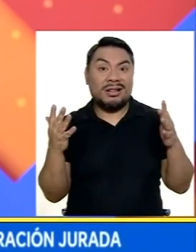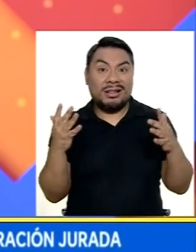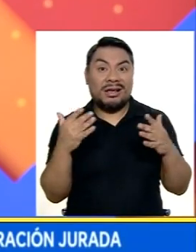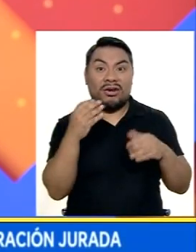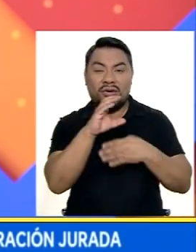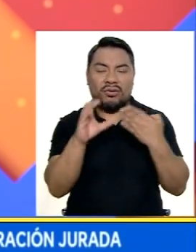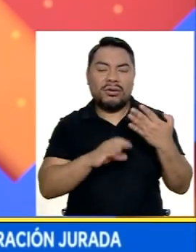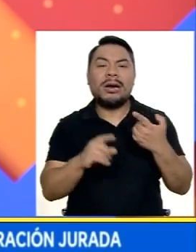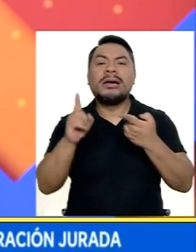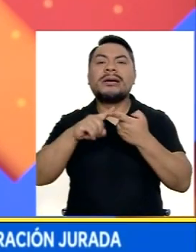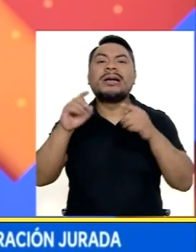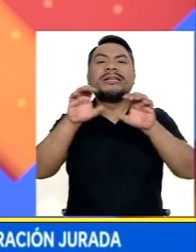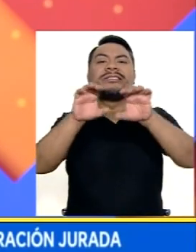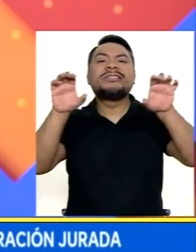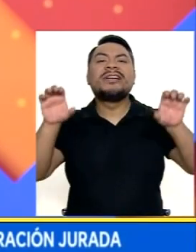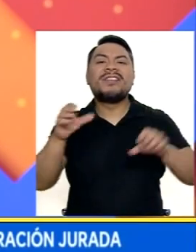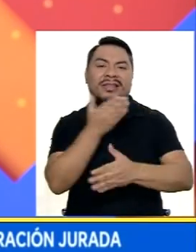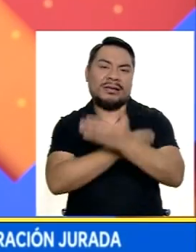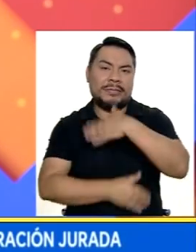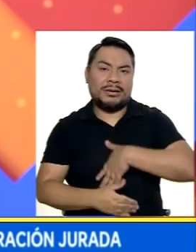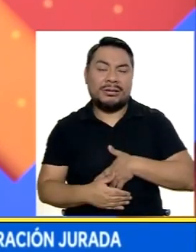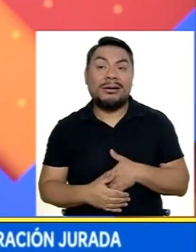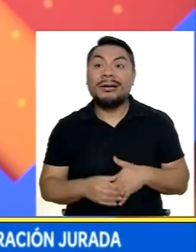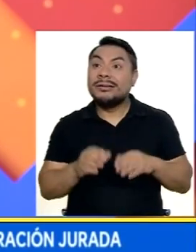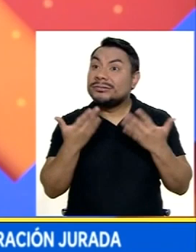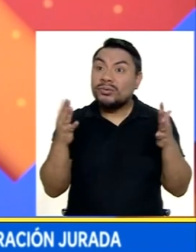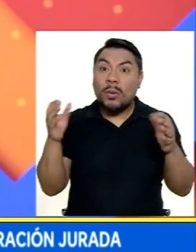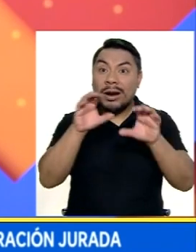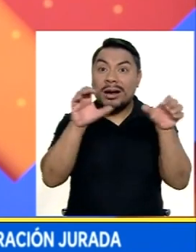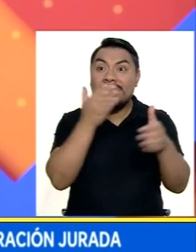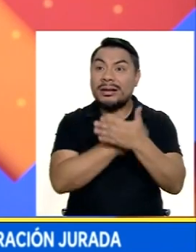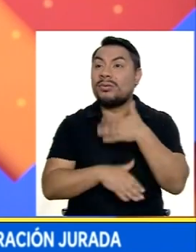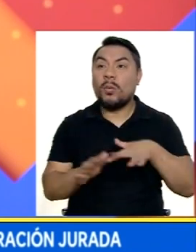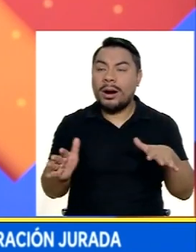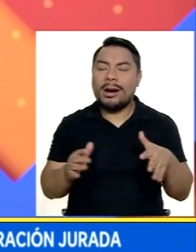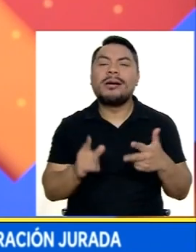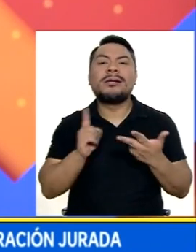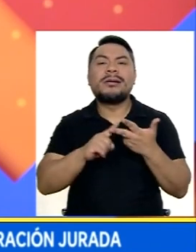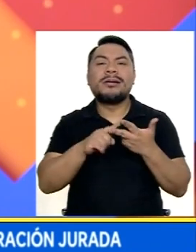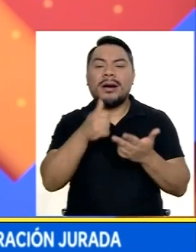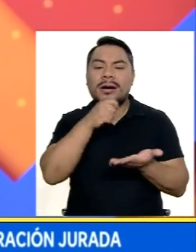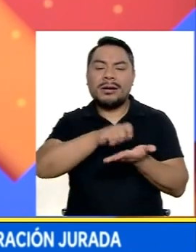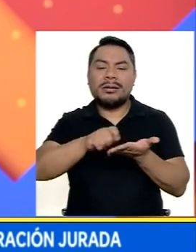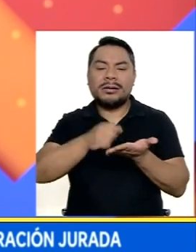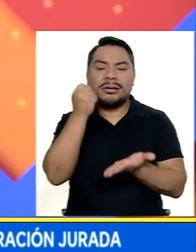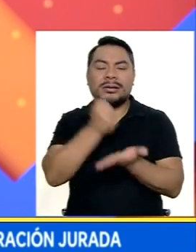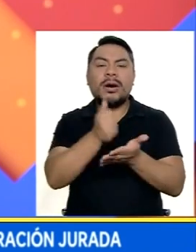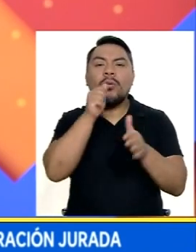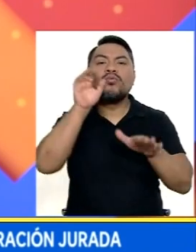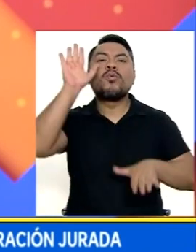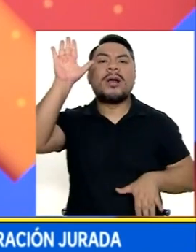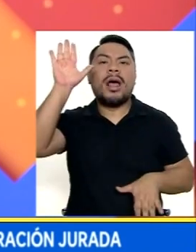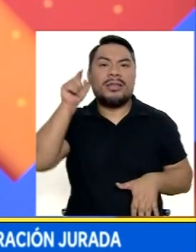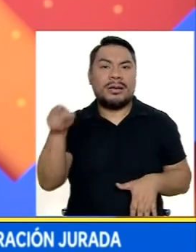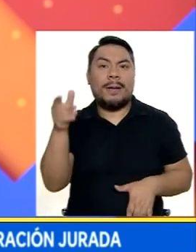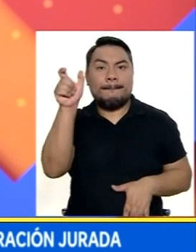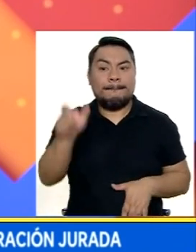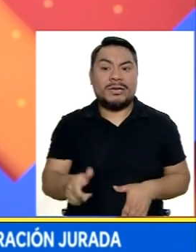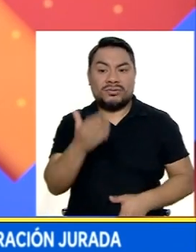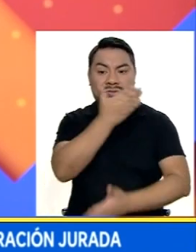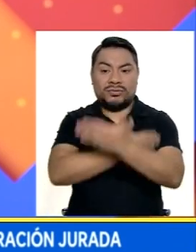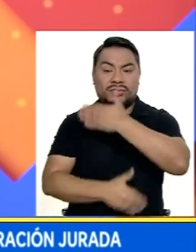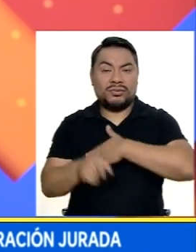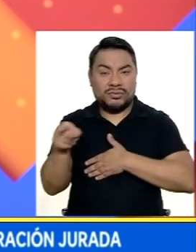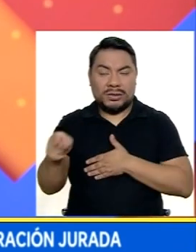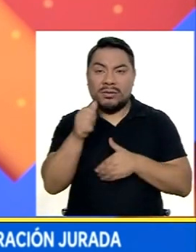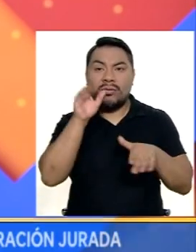discapacidad Si no contaran Con ello Con una declaración Jurada Donde la persona Con discapacidad Indica